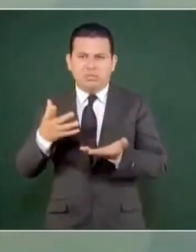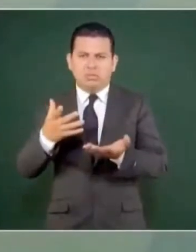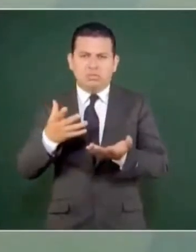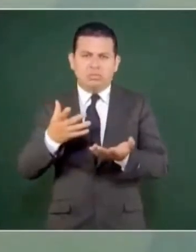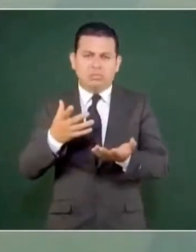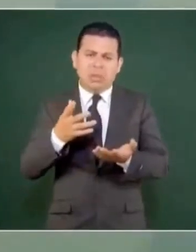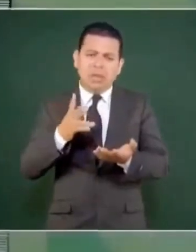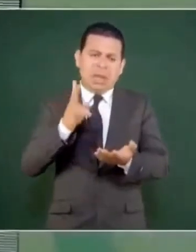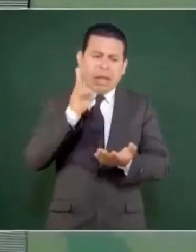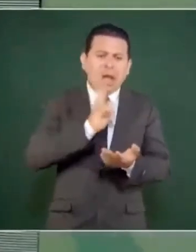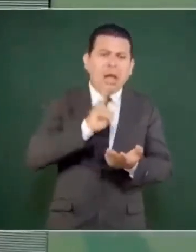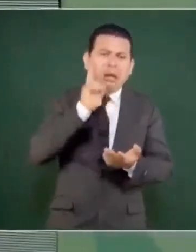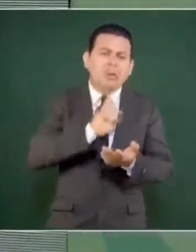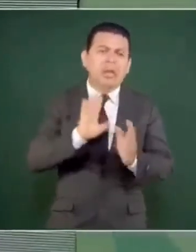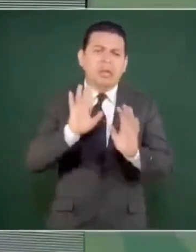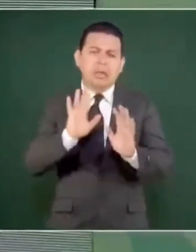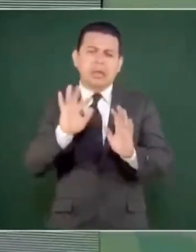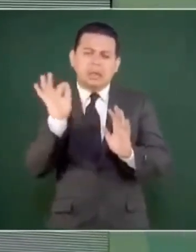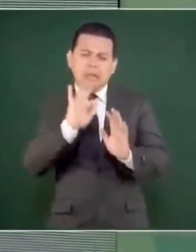ponerle